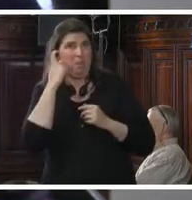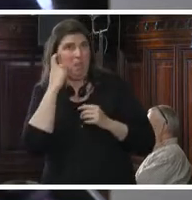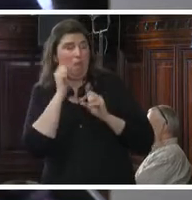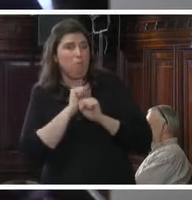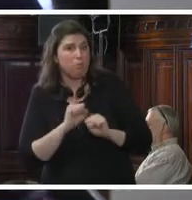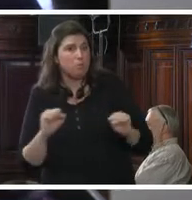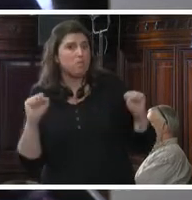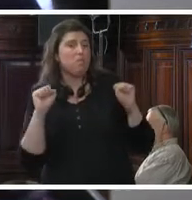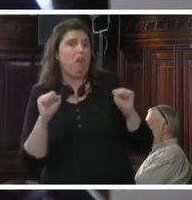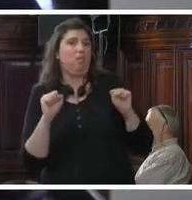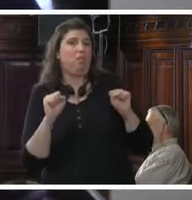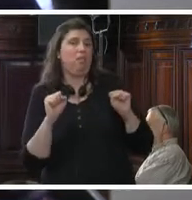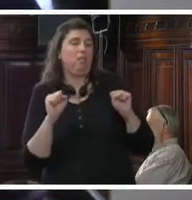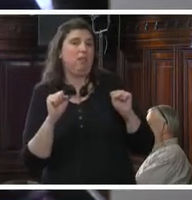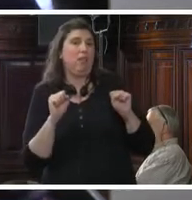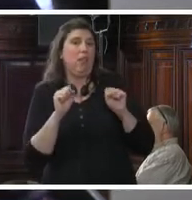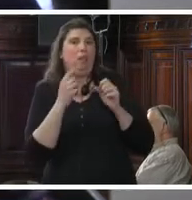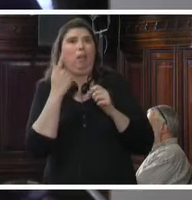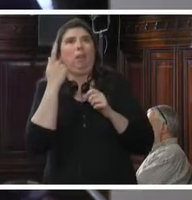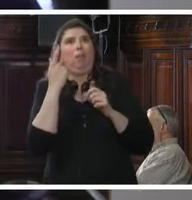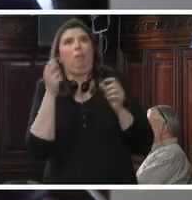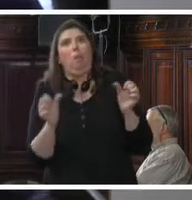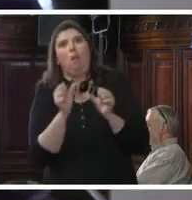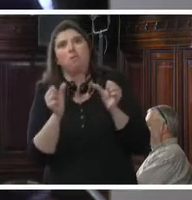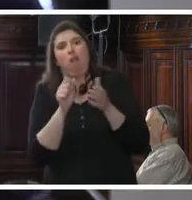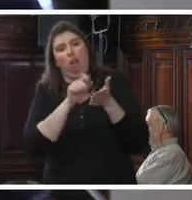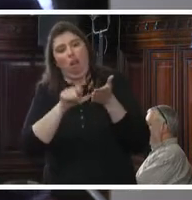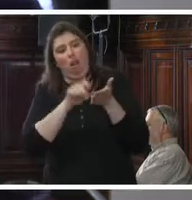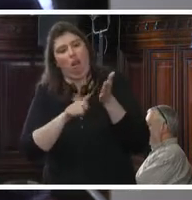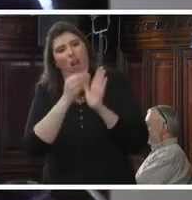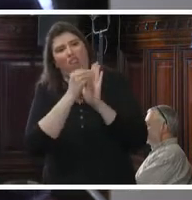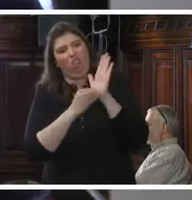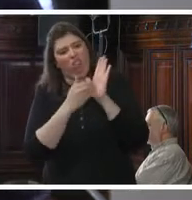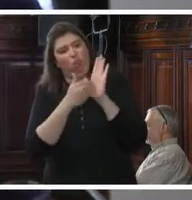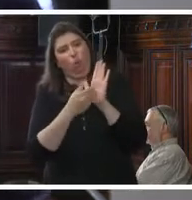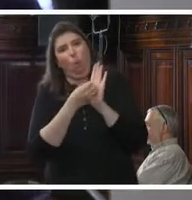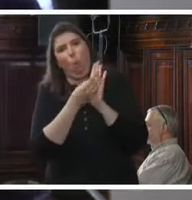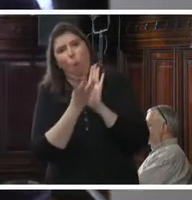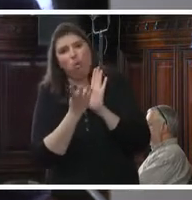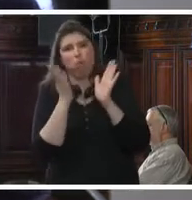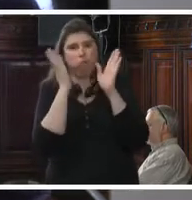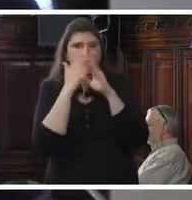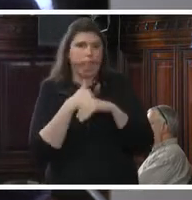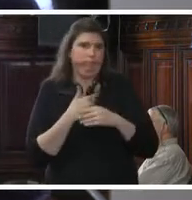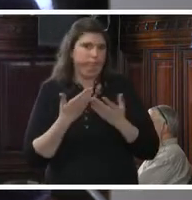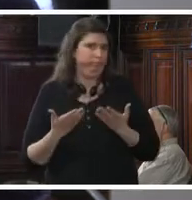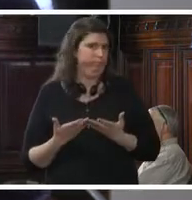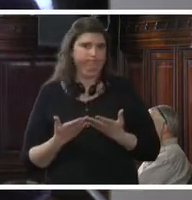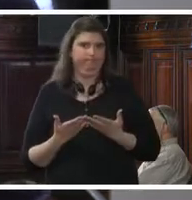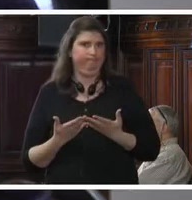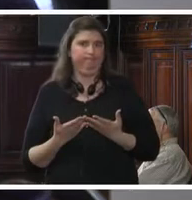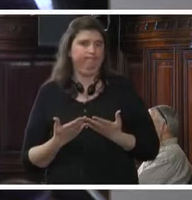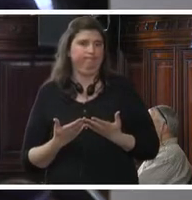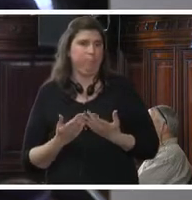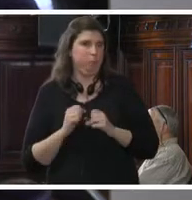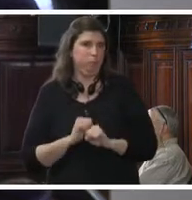posibilidad que vayamos a hacer un registro cuando todos temen el que vayan